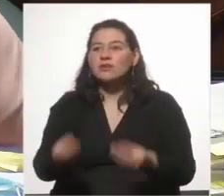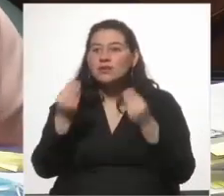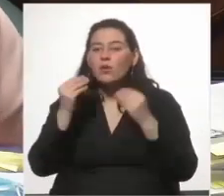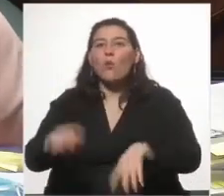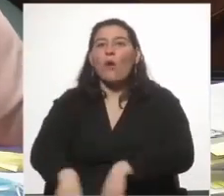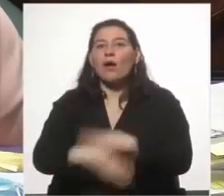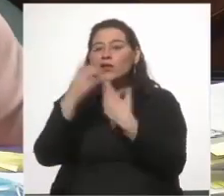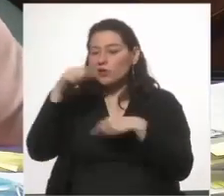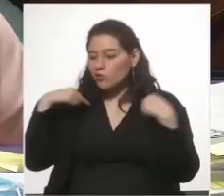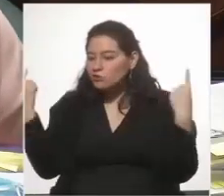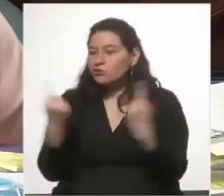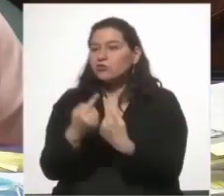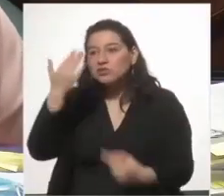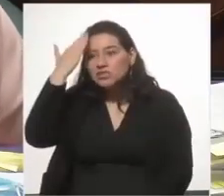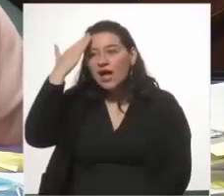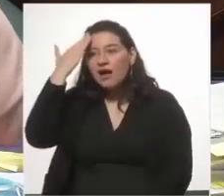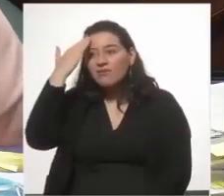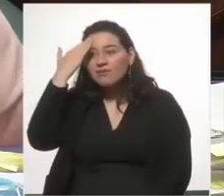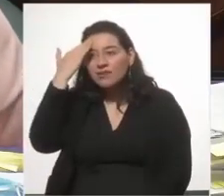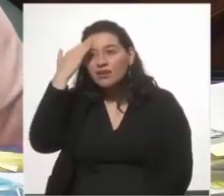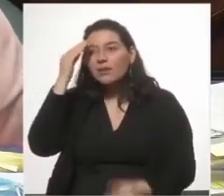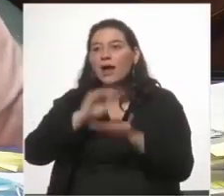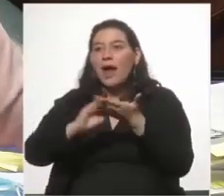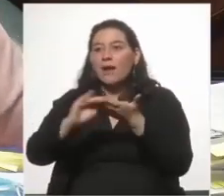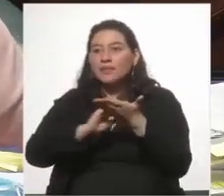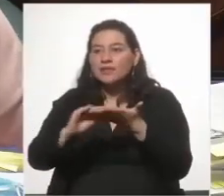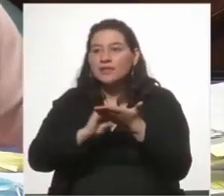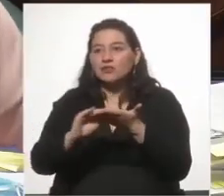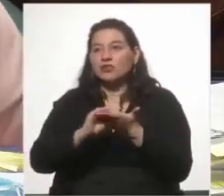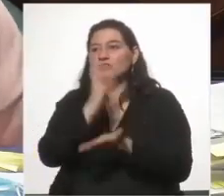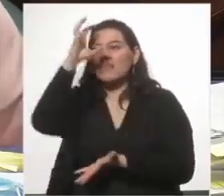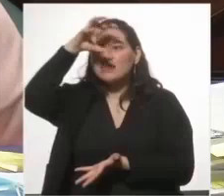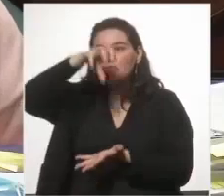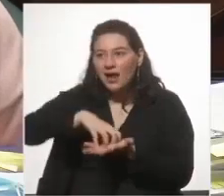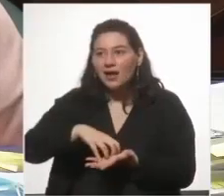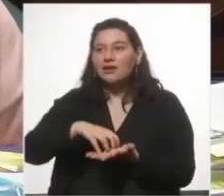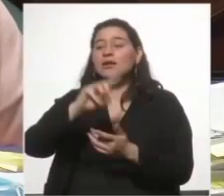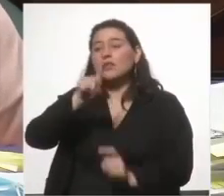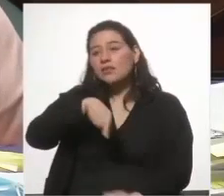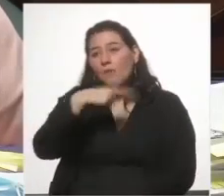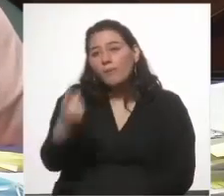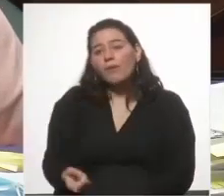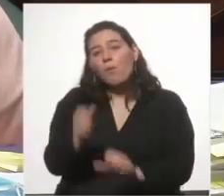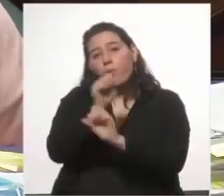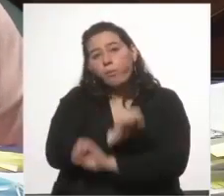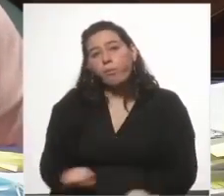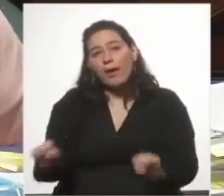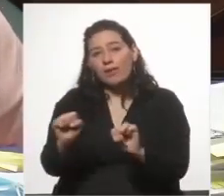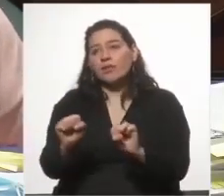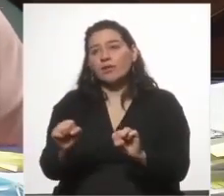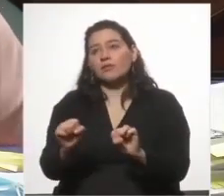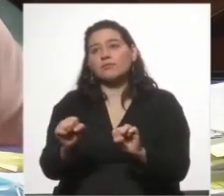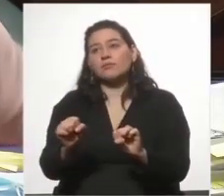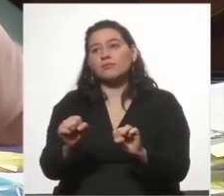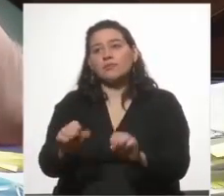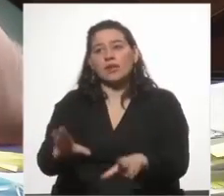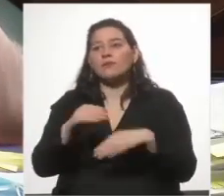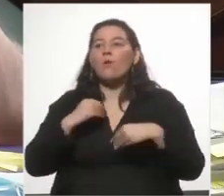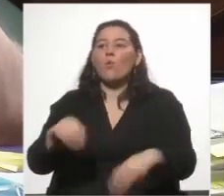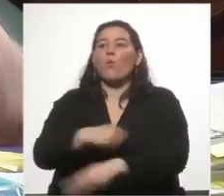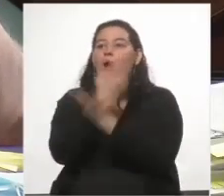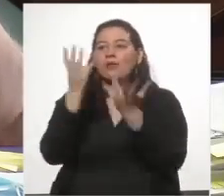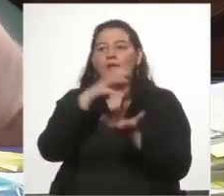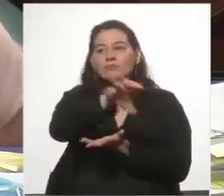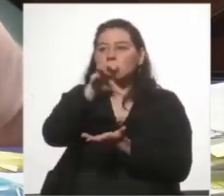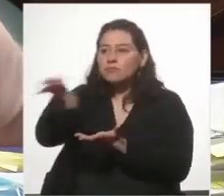cualquiera de nosotros sabe que fue hecho para la administración central y que después lo pueden recibir acogerlo cualquiera de los otros